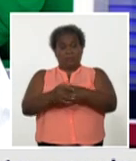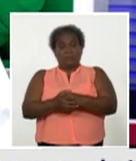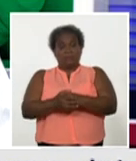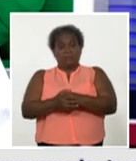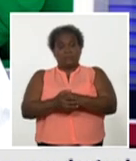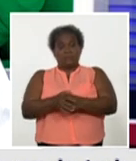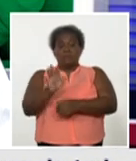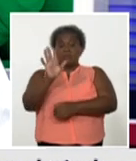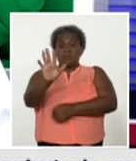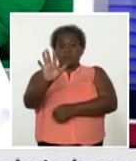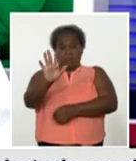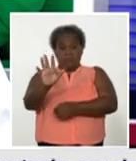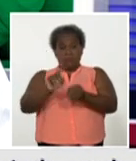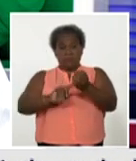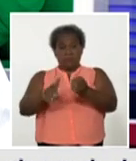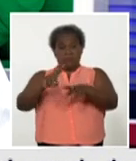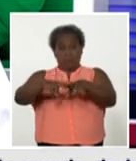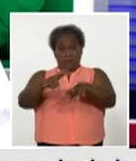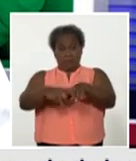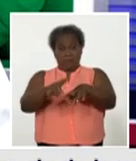cinco de la provincia de La Habana,